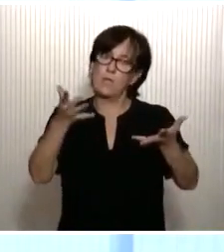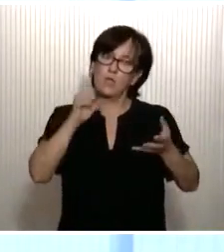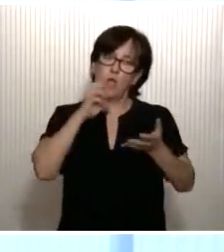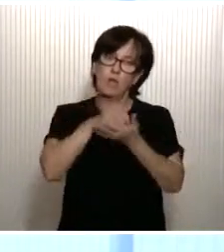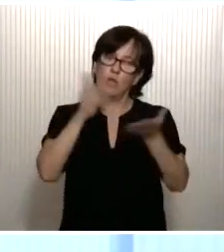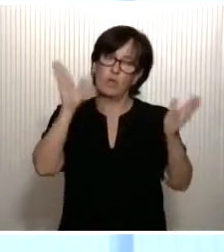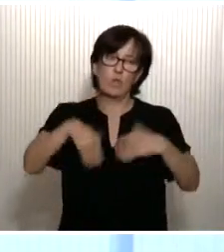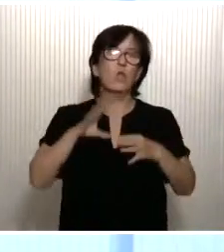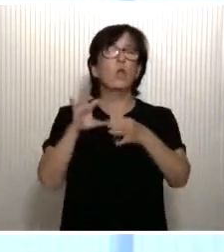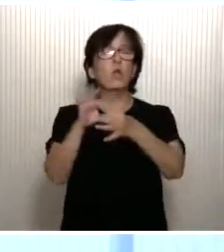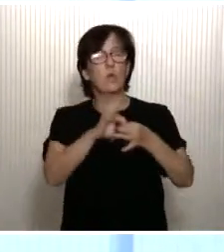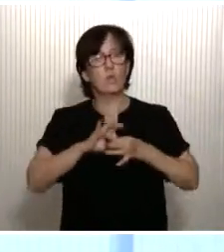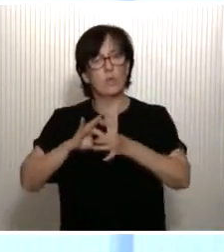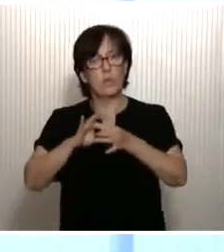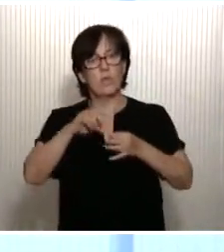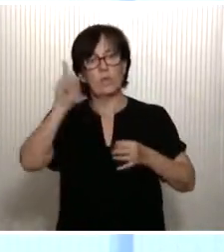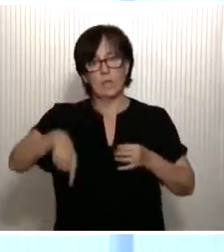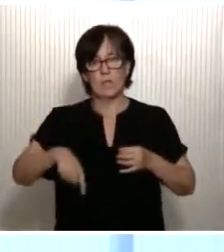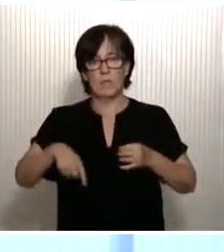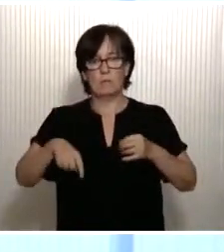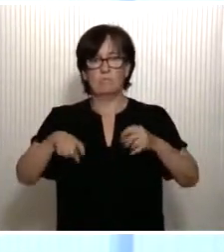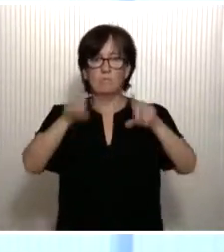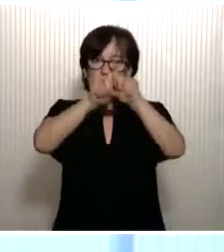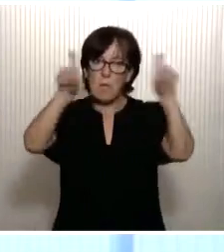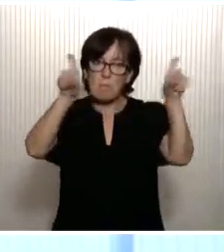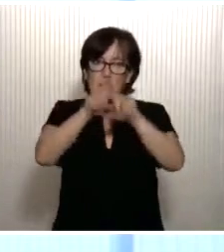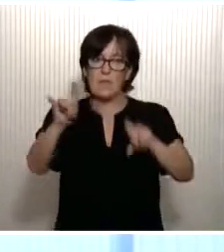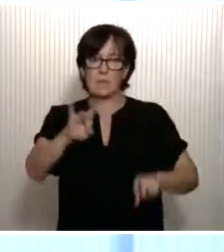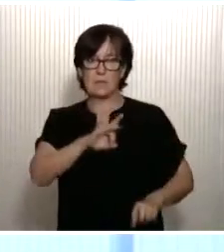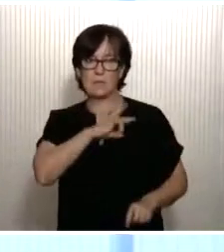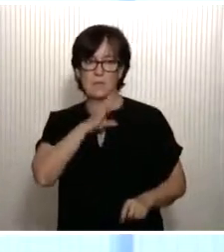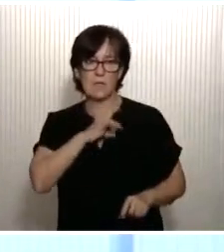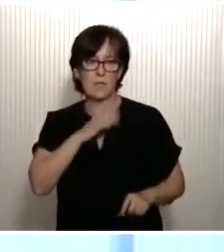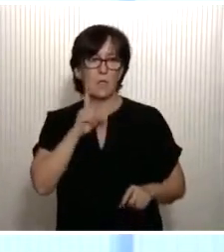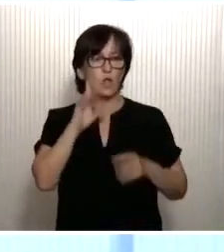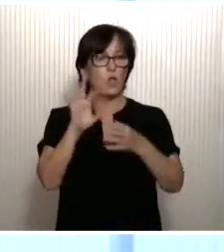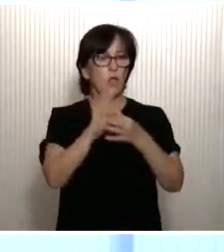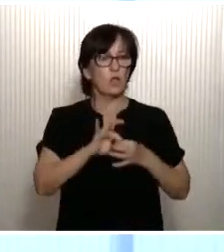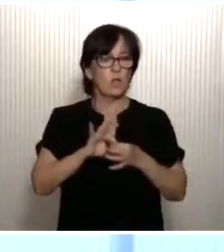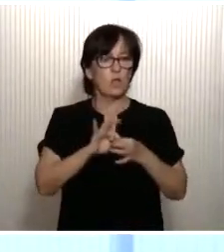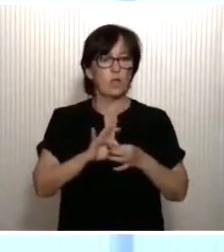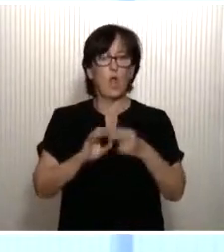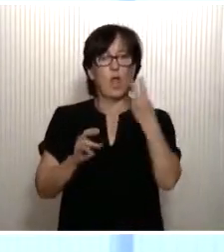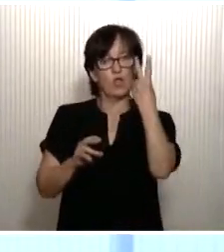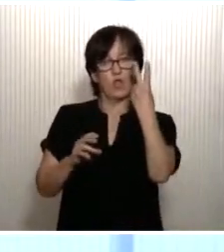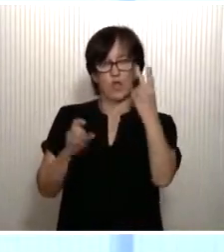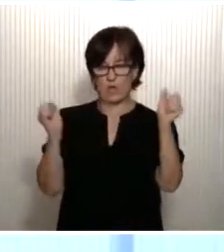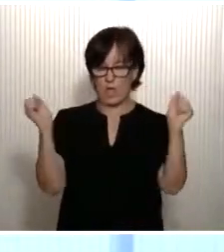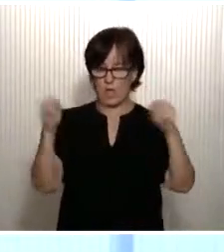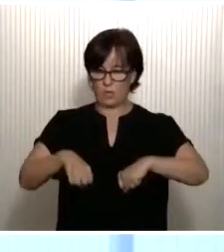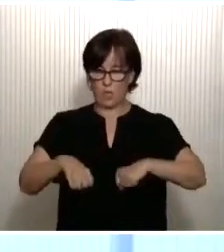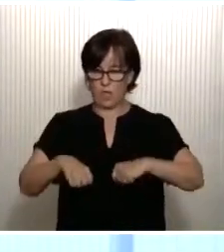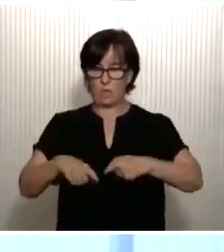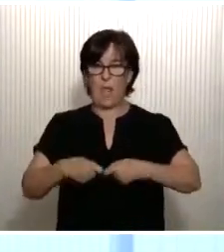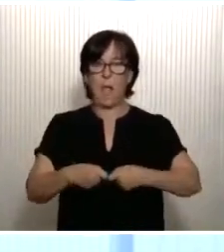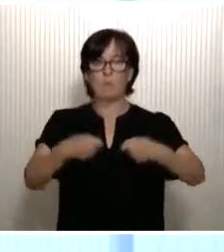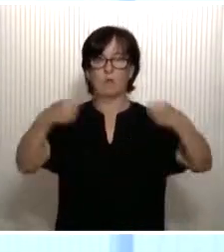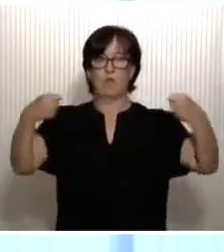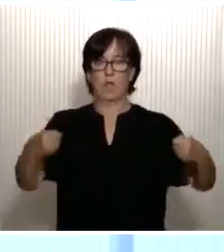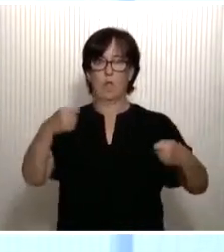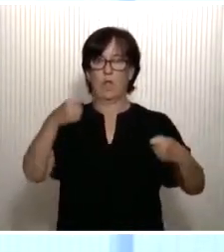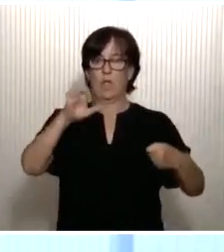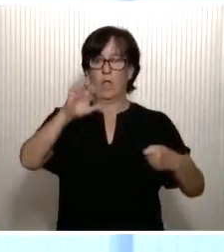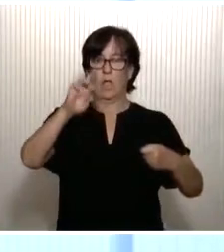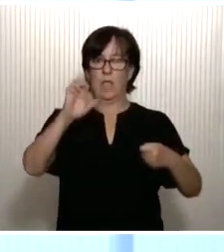Unidad también entre los agentes sociales. Una unidad que se ha plasmado en dos acuerdos para prorrogar los ERTE. Estamos